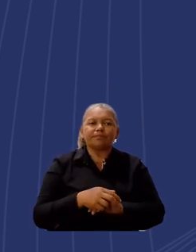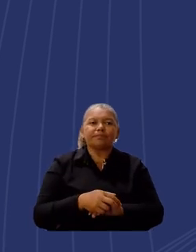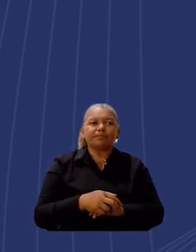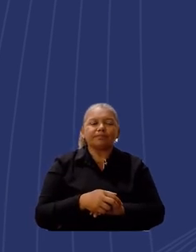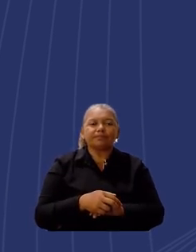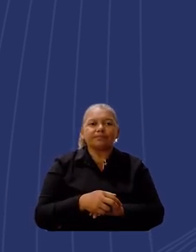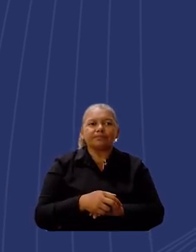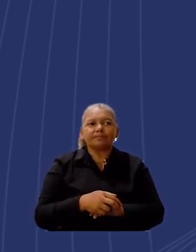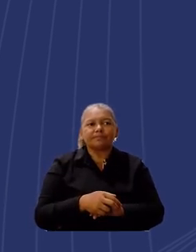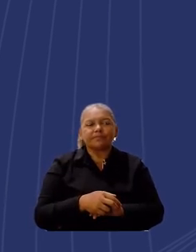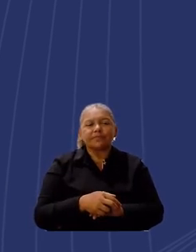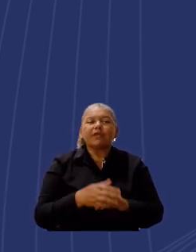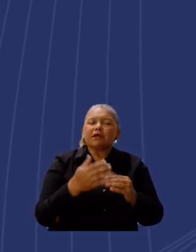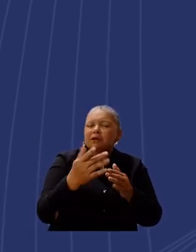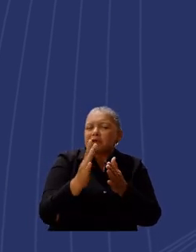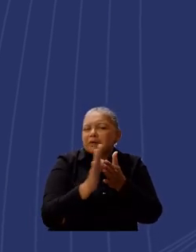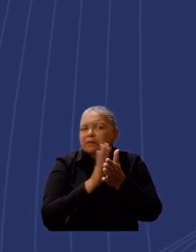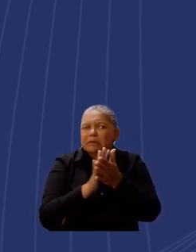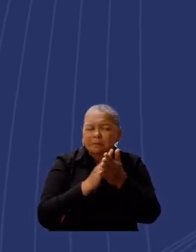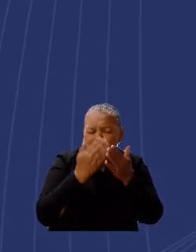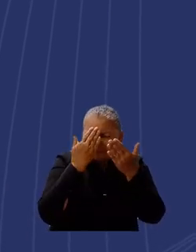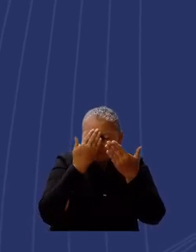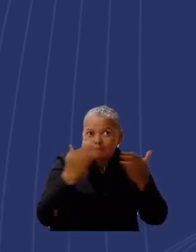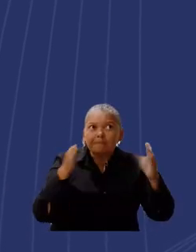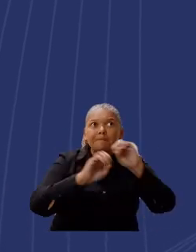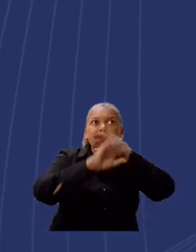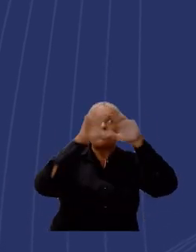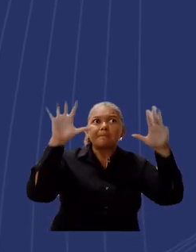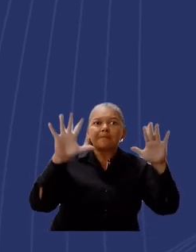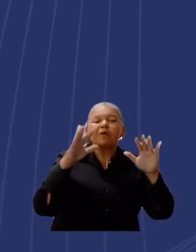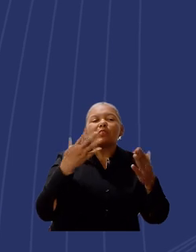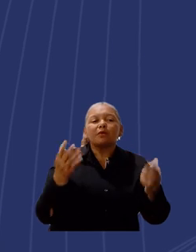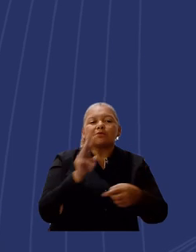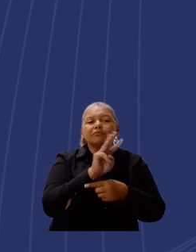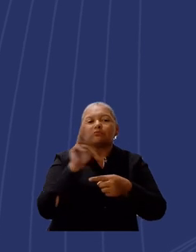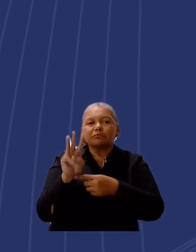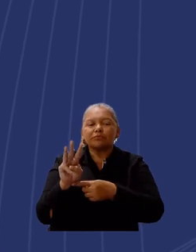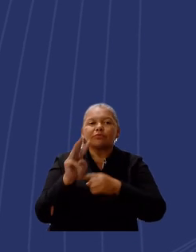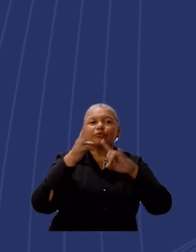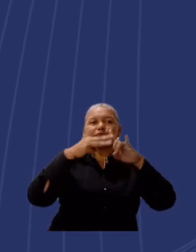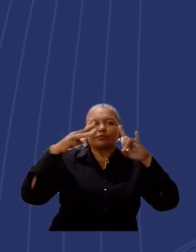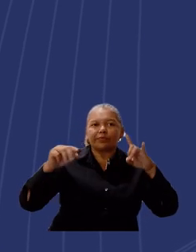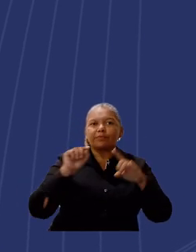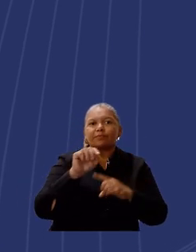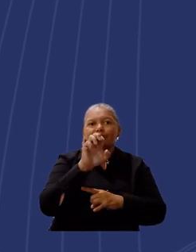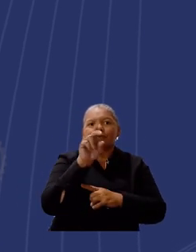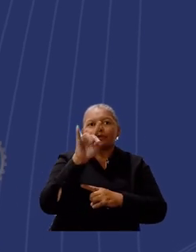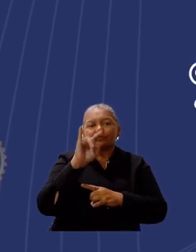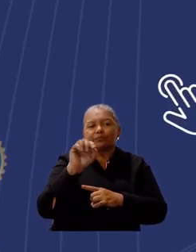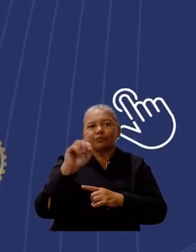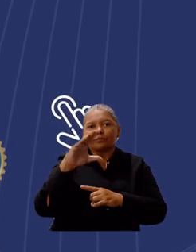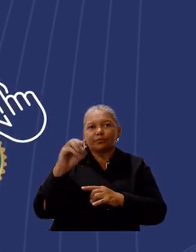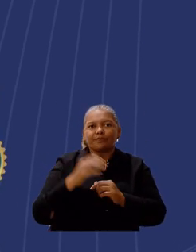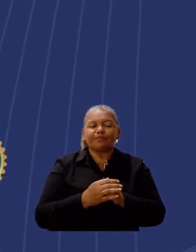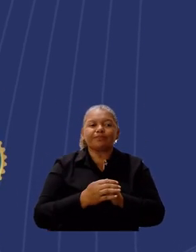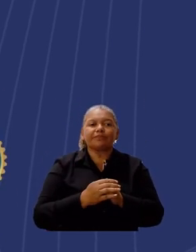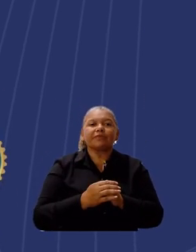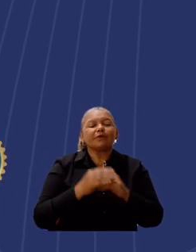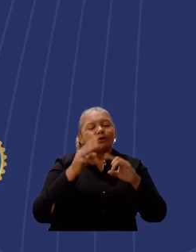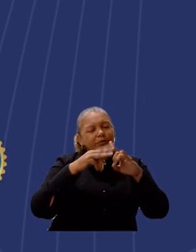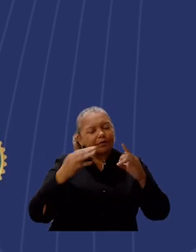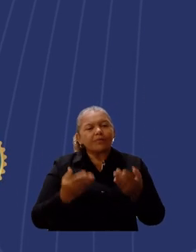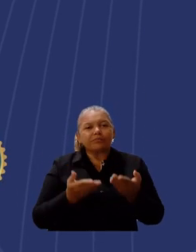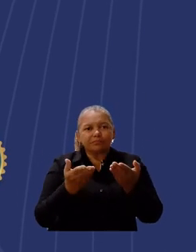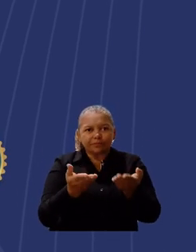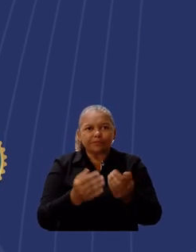realizará el 22 de octubre. Para más información visita la página consulta.unimagdalena.edu